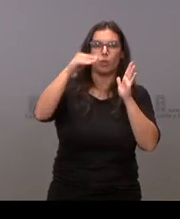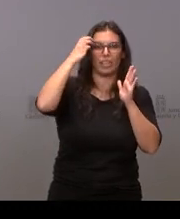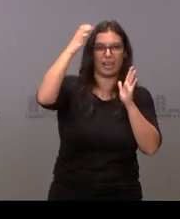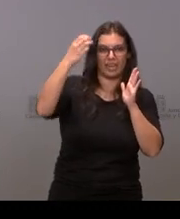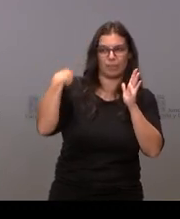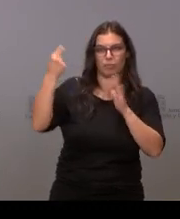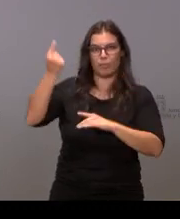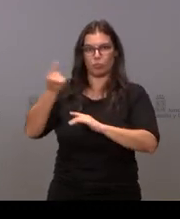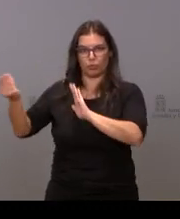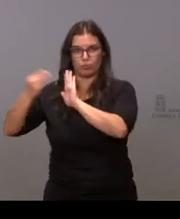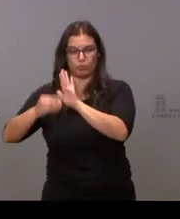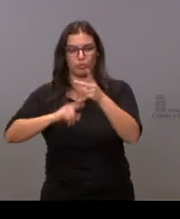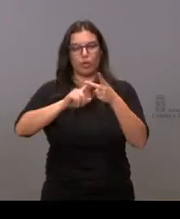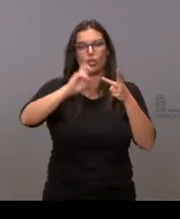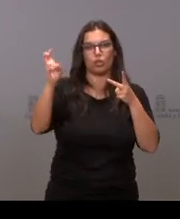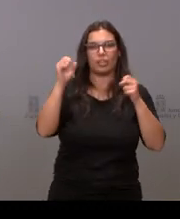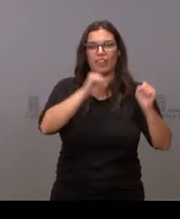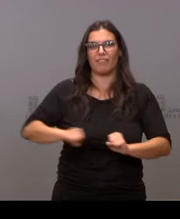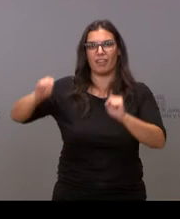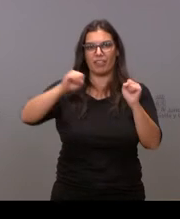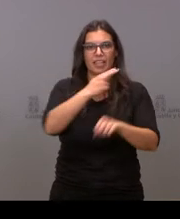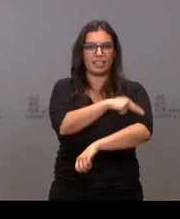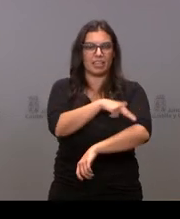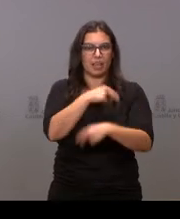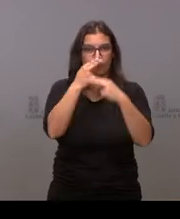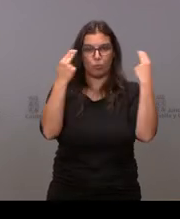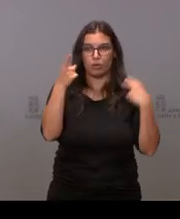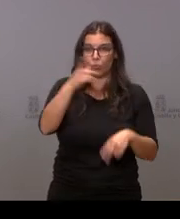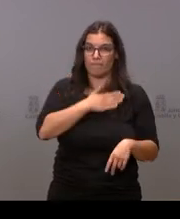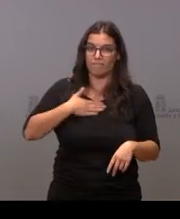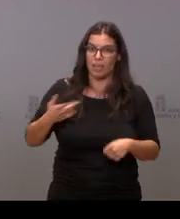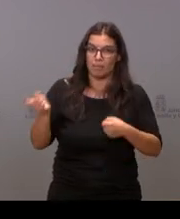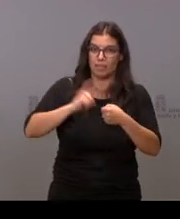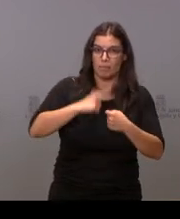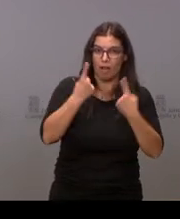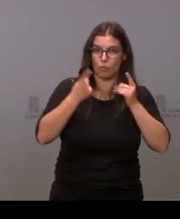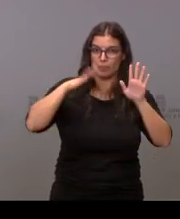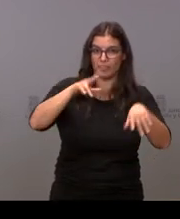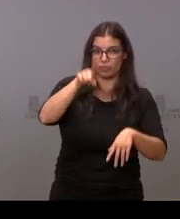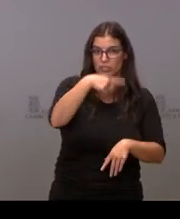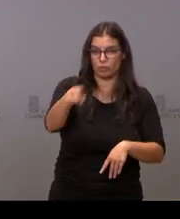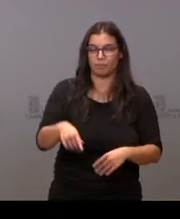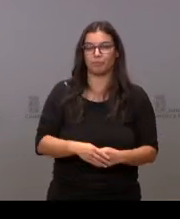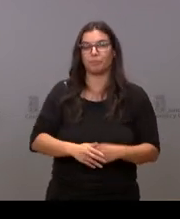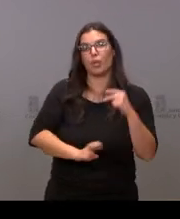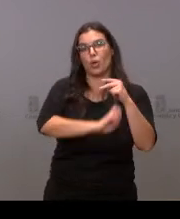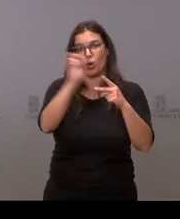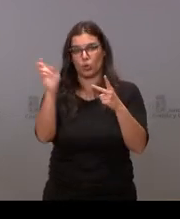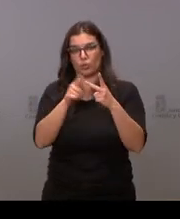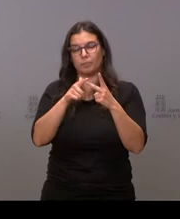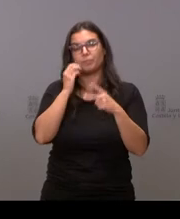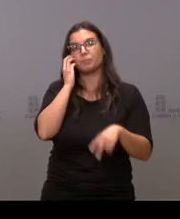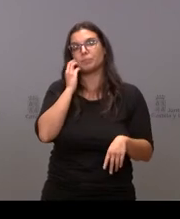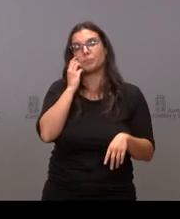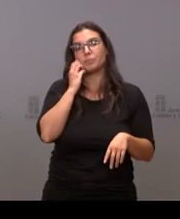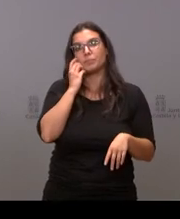en defensa de la sanidad pública no sé si va a venir alguna de ellas o le gustaría estar en alguna de ellas otra ha querido